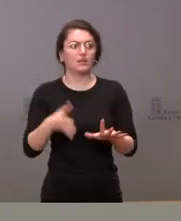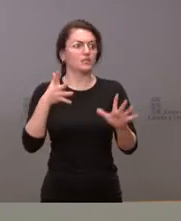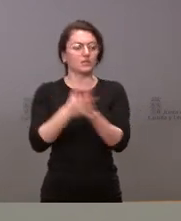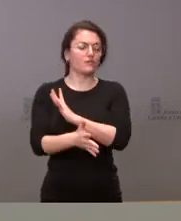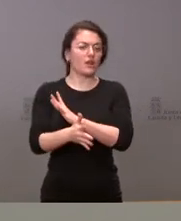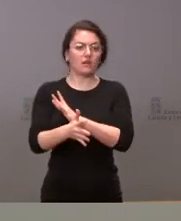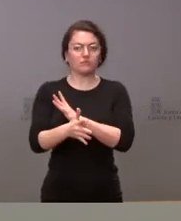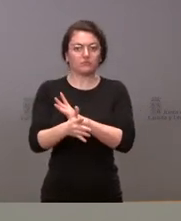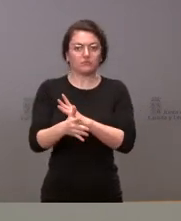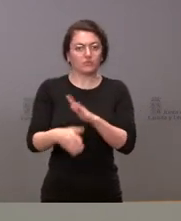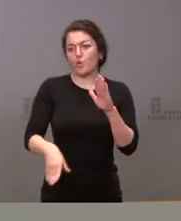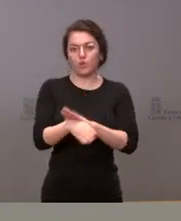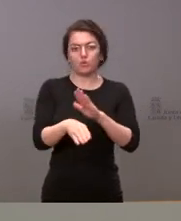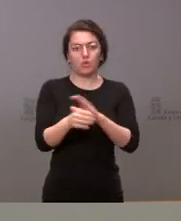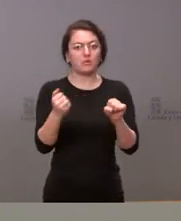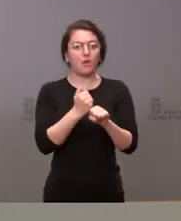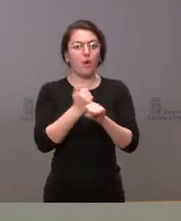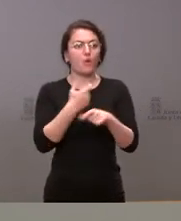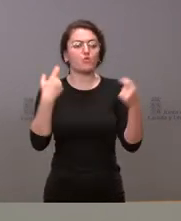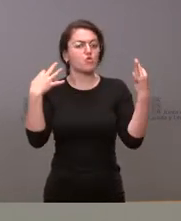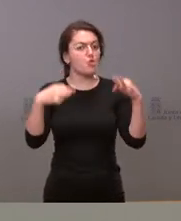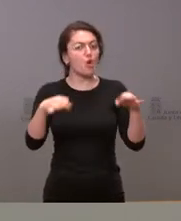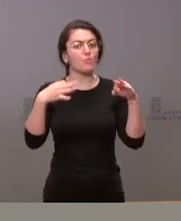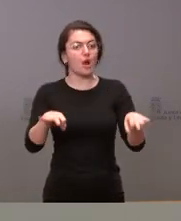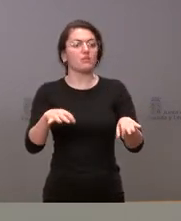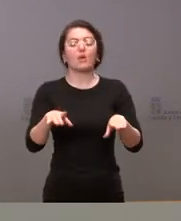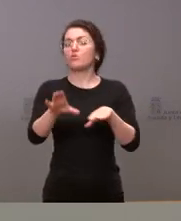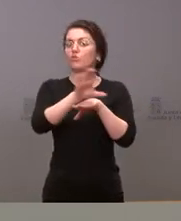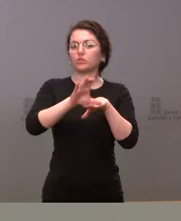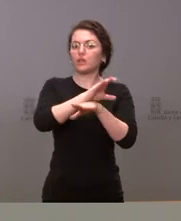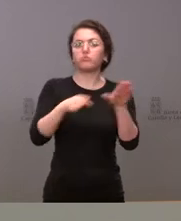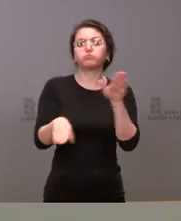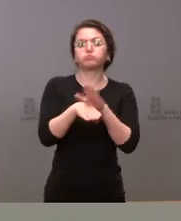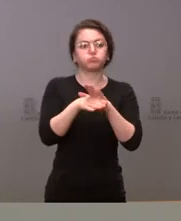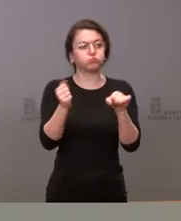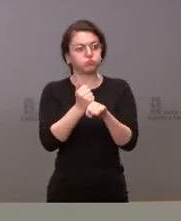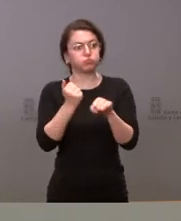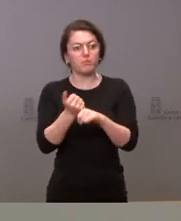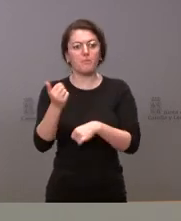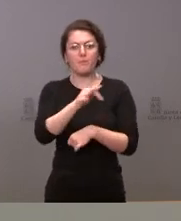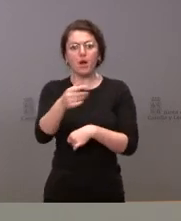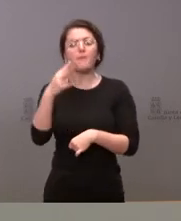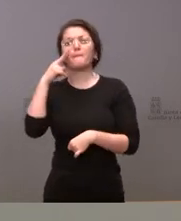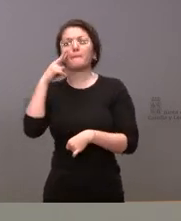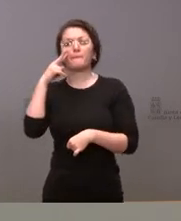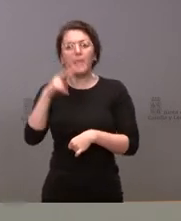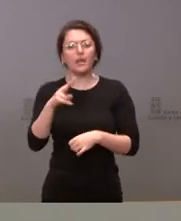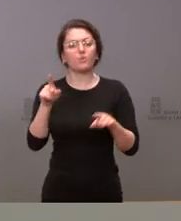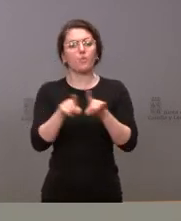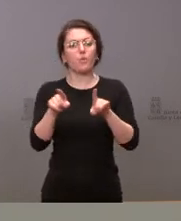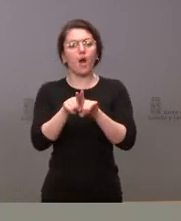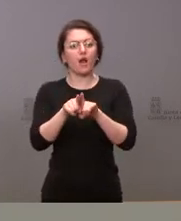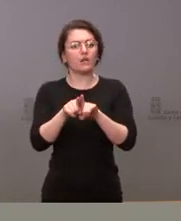normalidad y eficacia y las consejerías realizando sus tareas y ustedes ven también que todos los días vienen convocatorias ordinarias